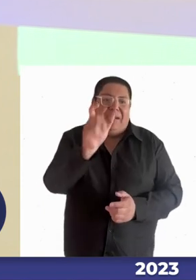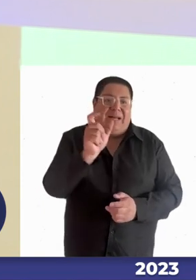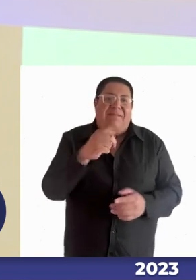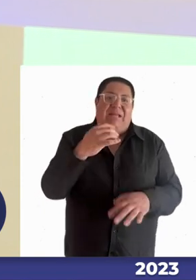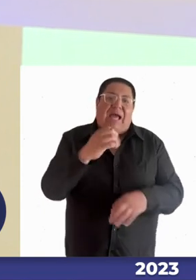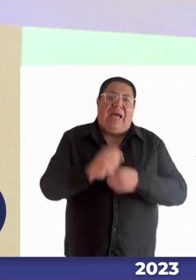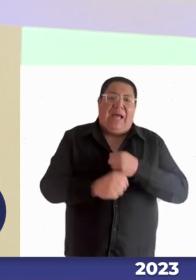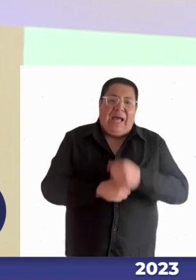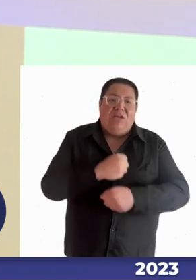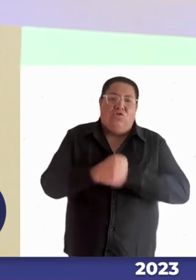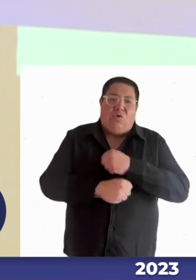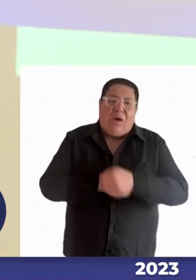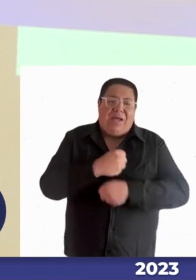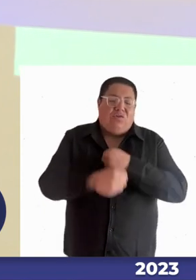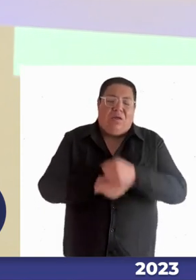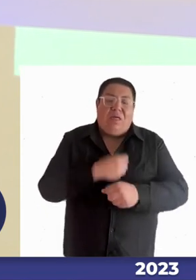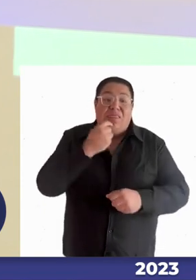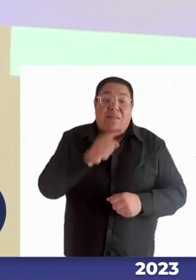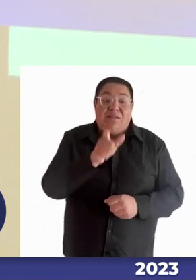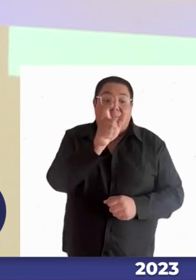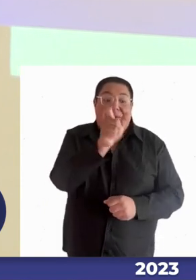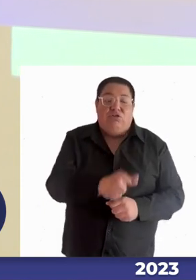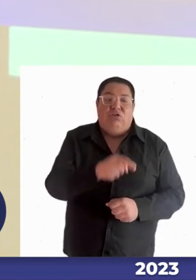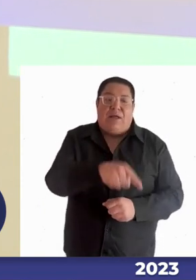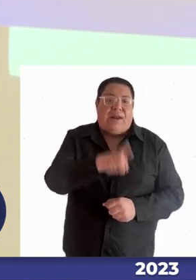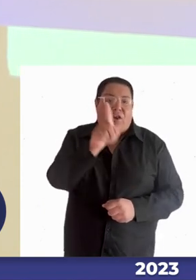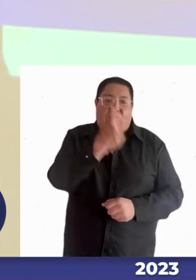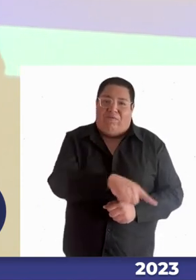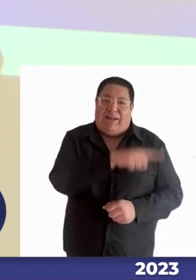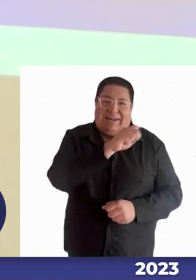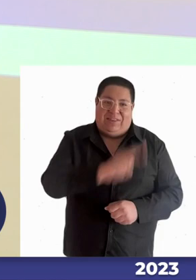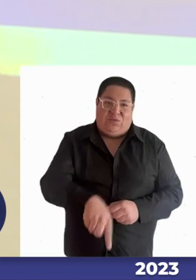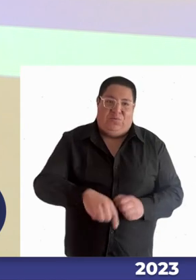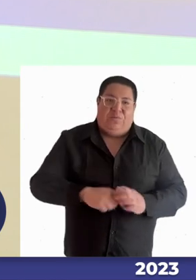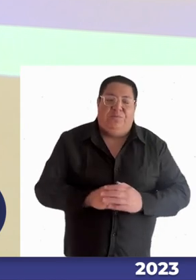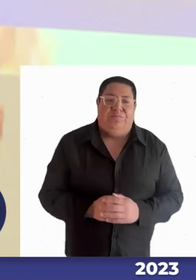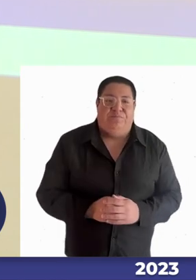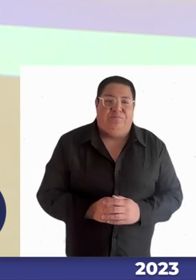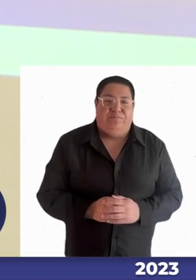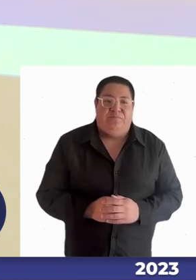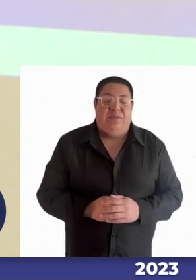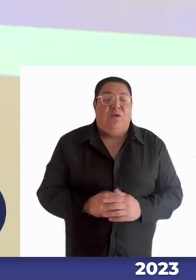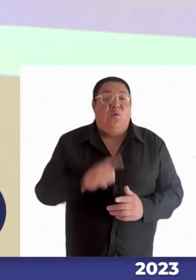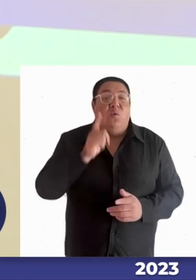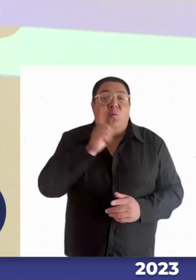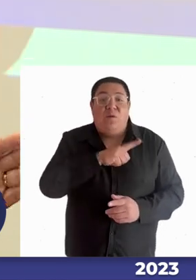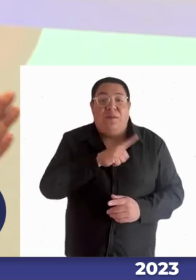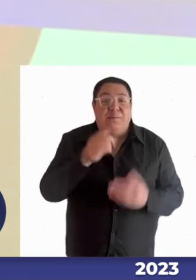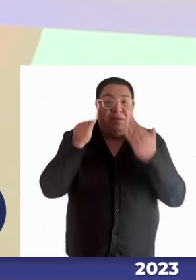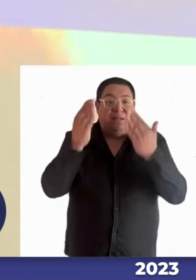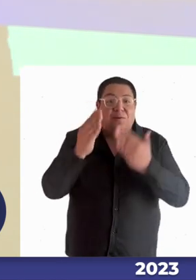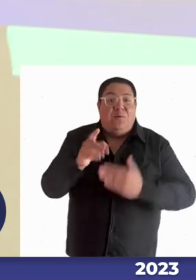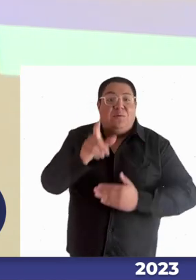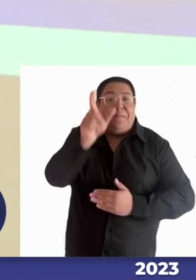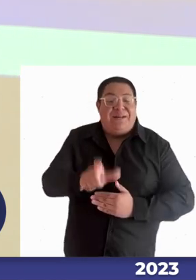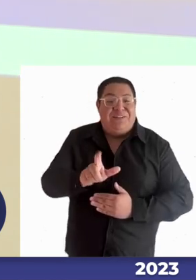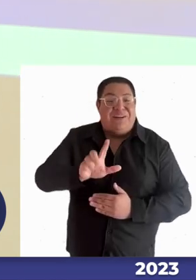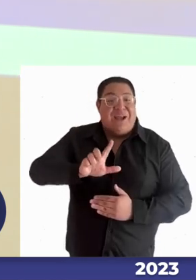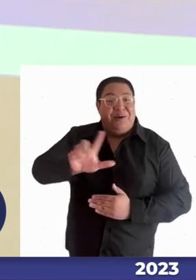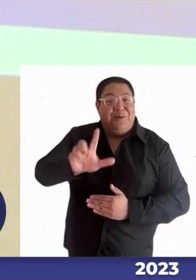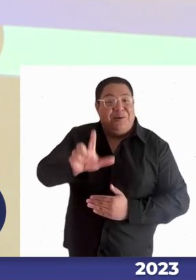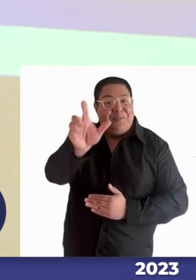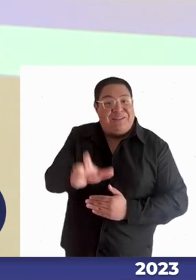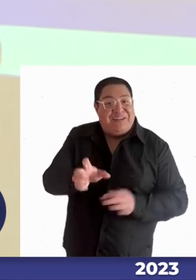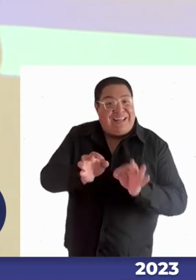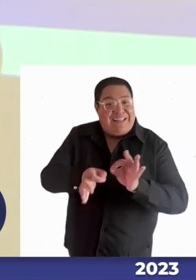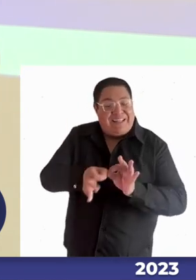de decirle al otro que es inválido y solo quiero terminar saludando a Julio Pizarro que es uno de nuestros intérpretes